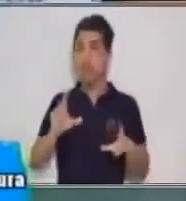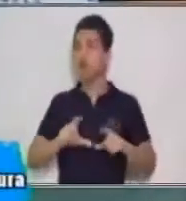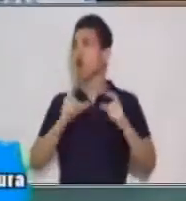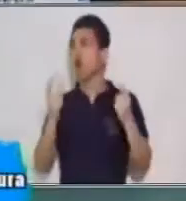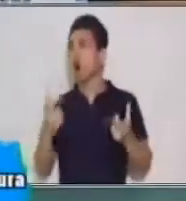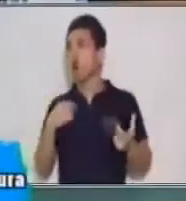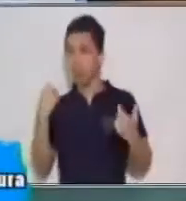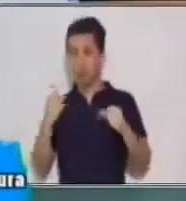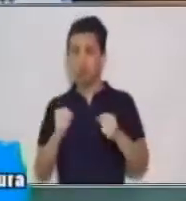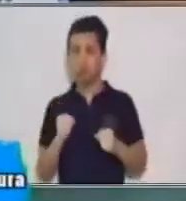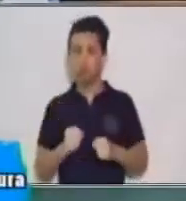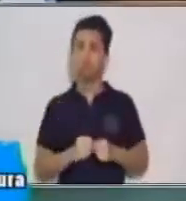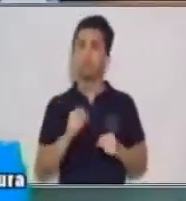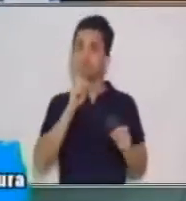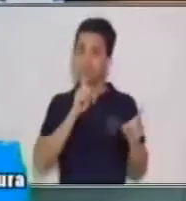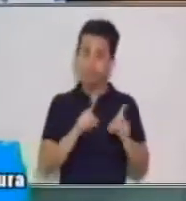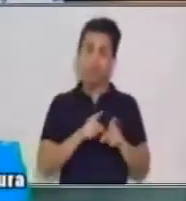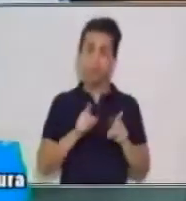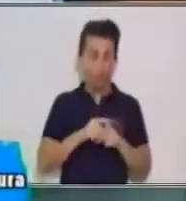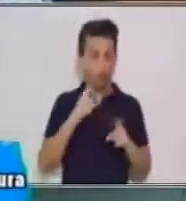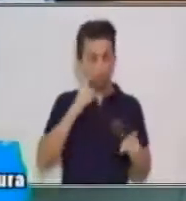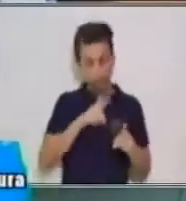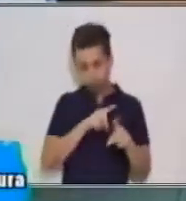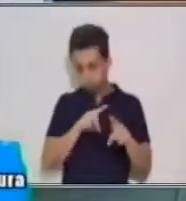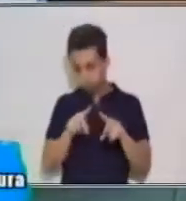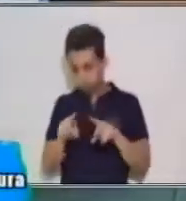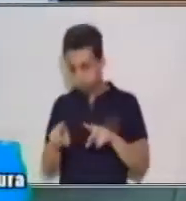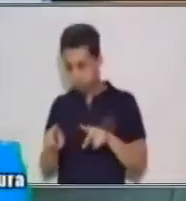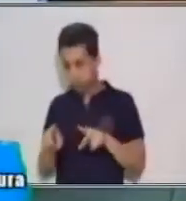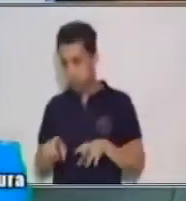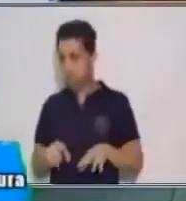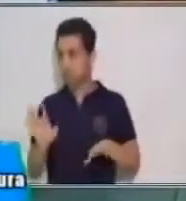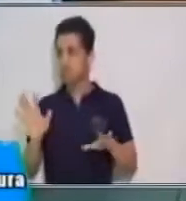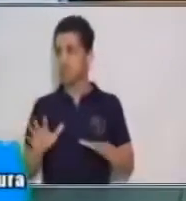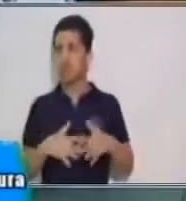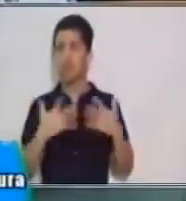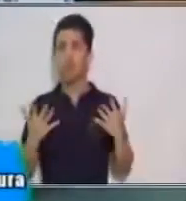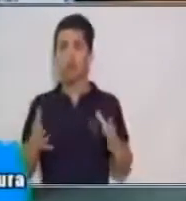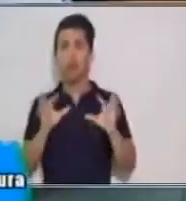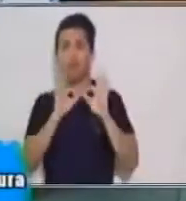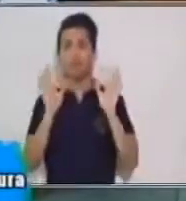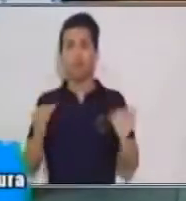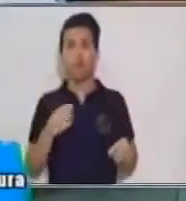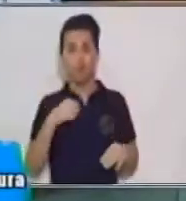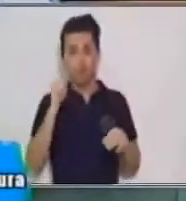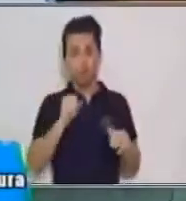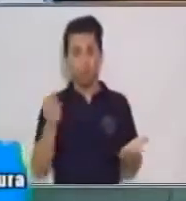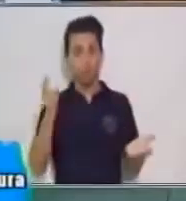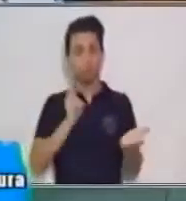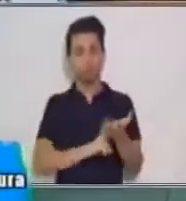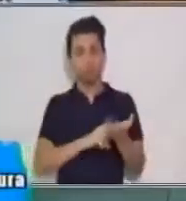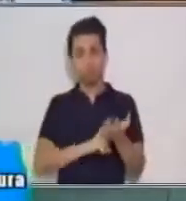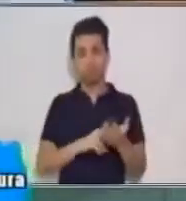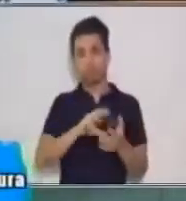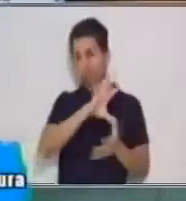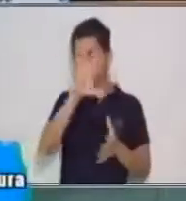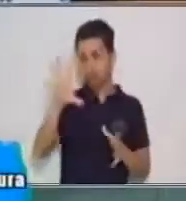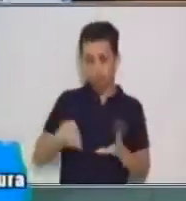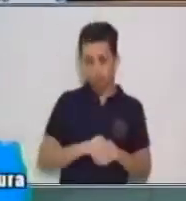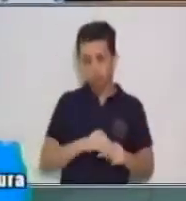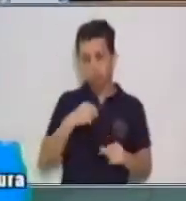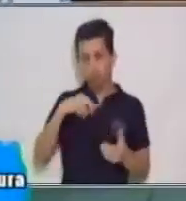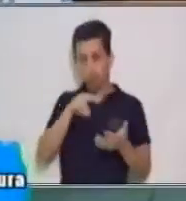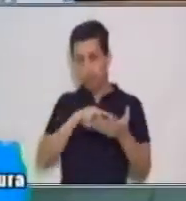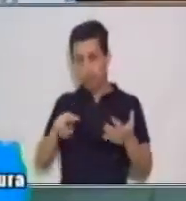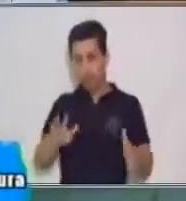Sí, y también vamos a verificar de qué manera nosotros podemos aplicar lo leído a